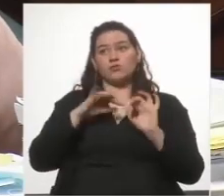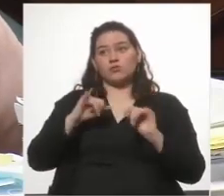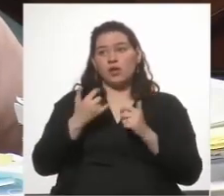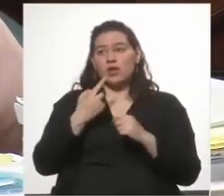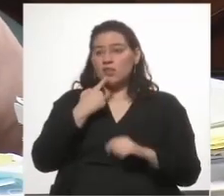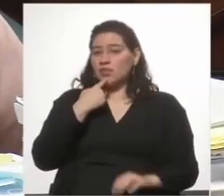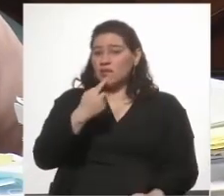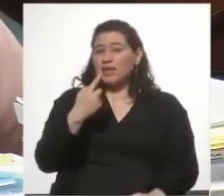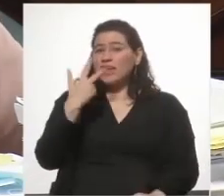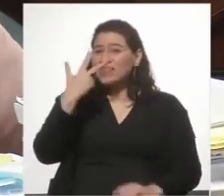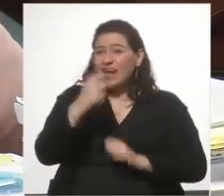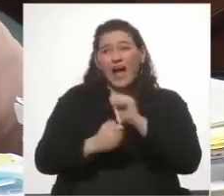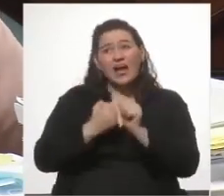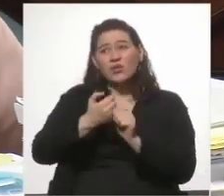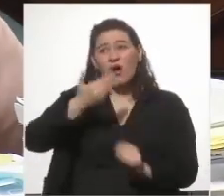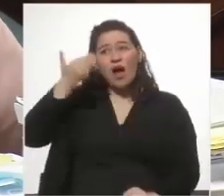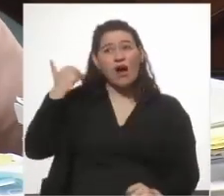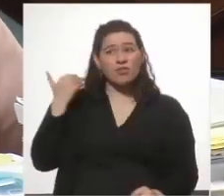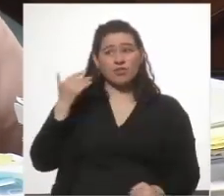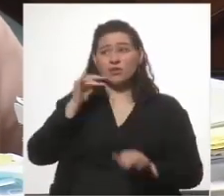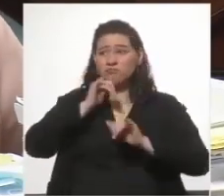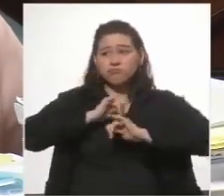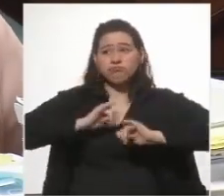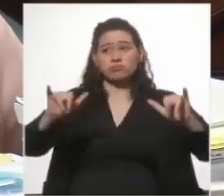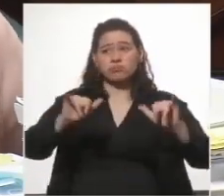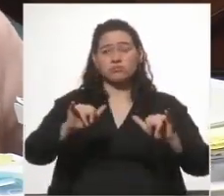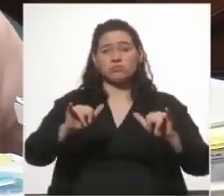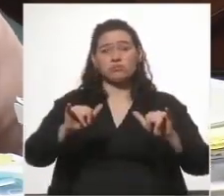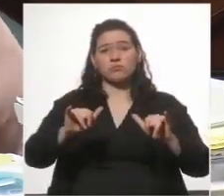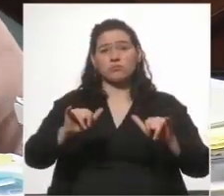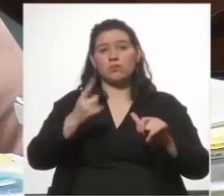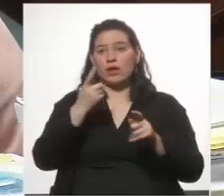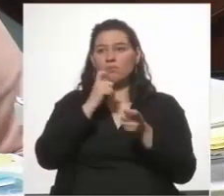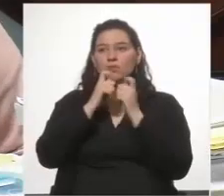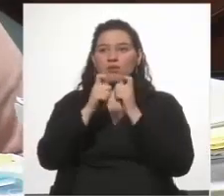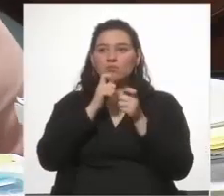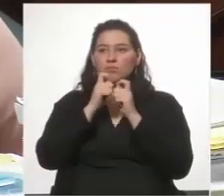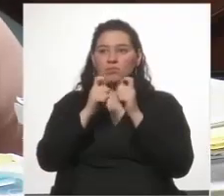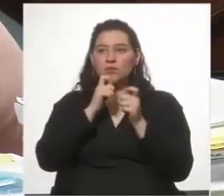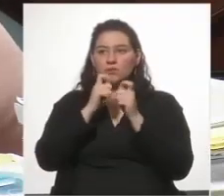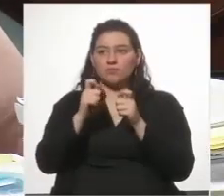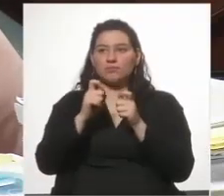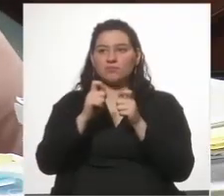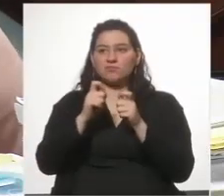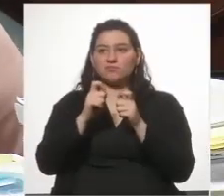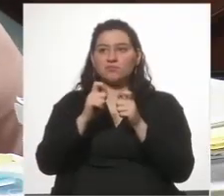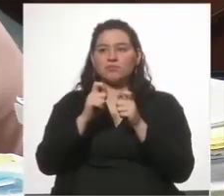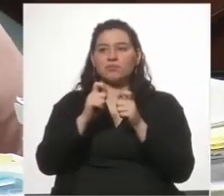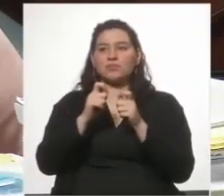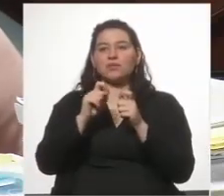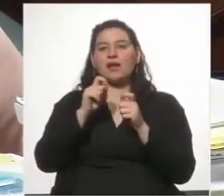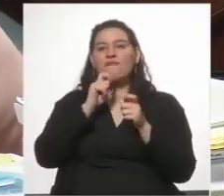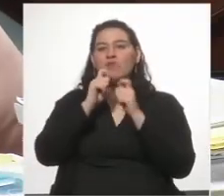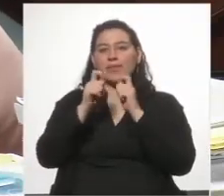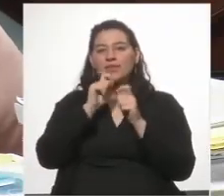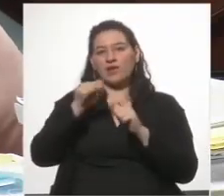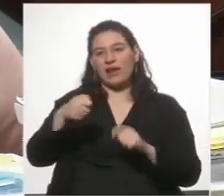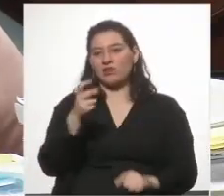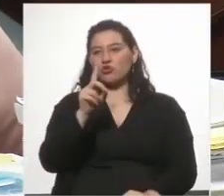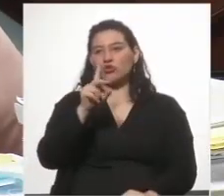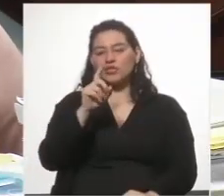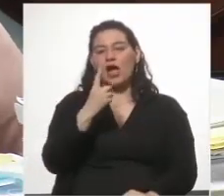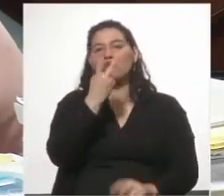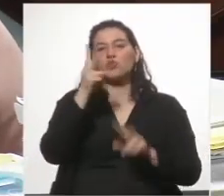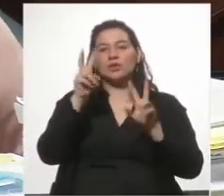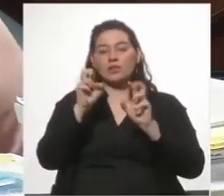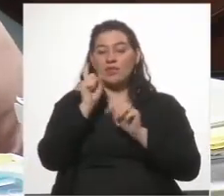hace tres años públicamente, en una entrevista que me hicieron en Telemundo. Hay un fenómeno que hay que cuidar